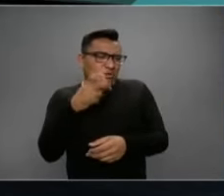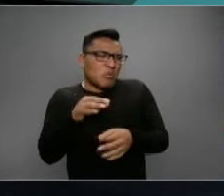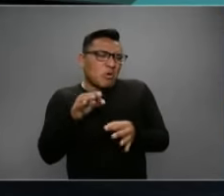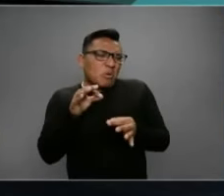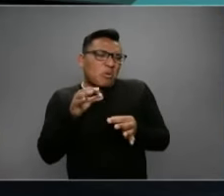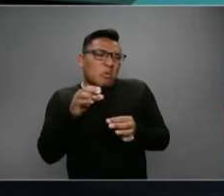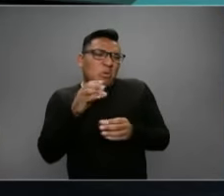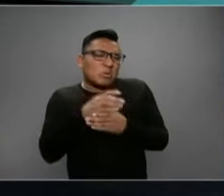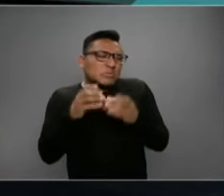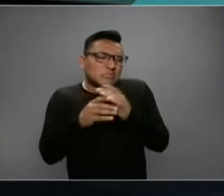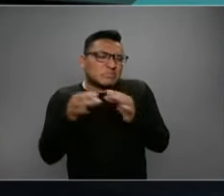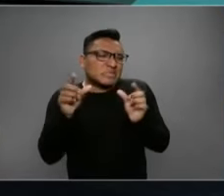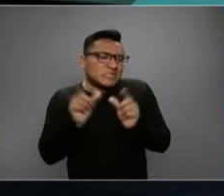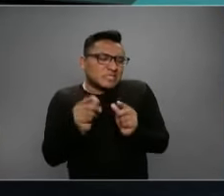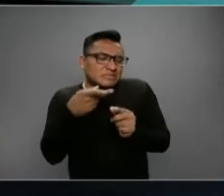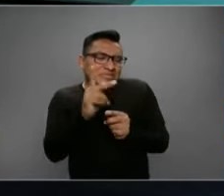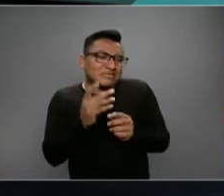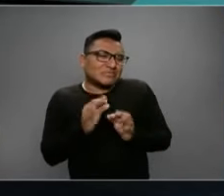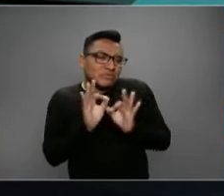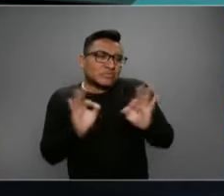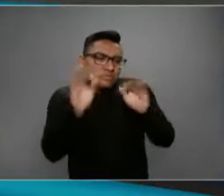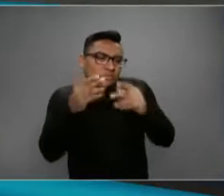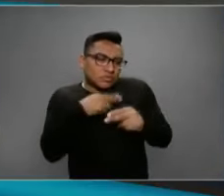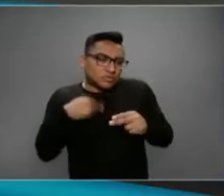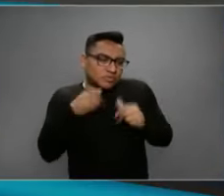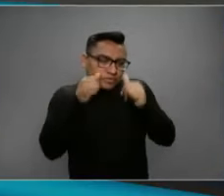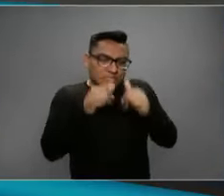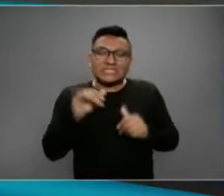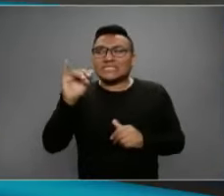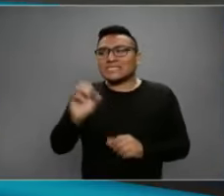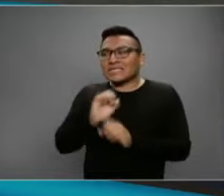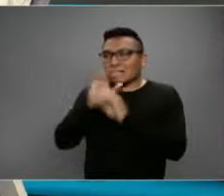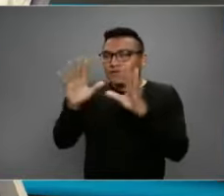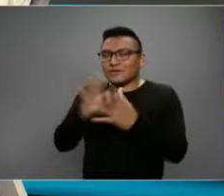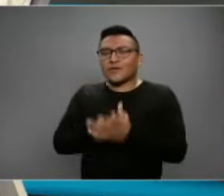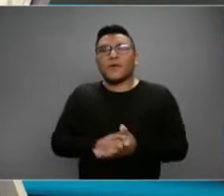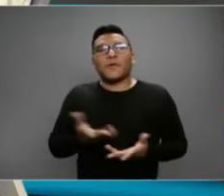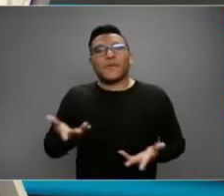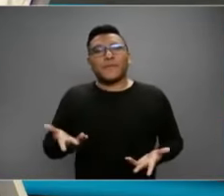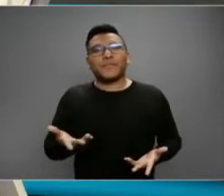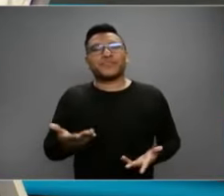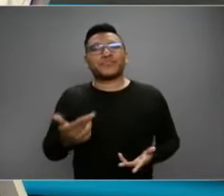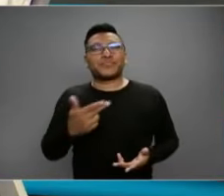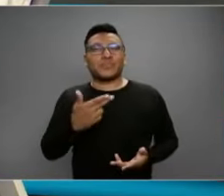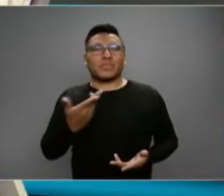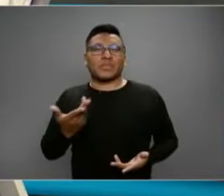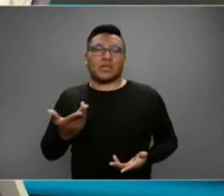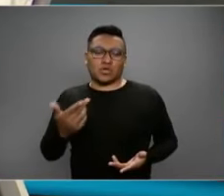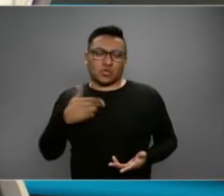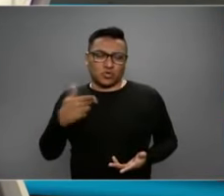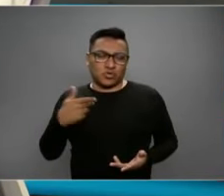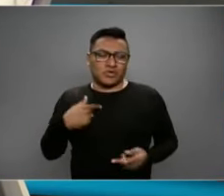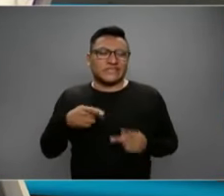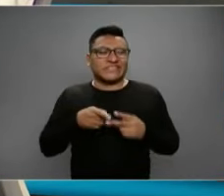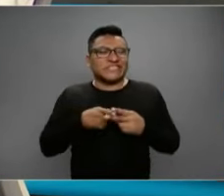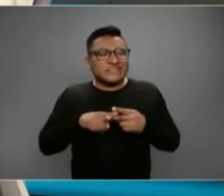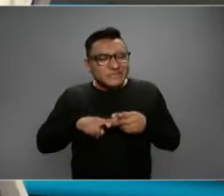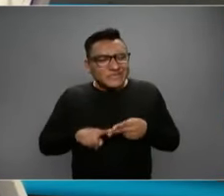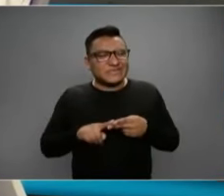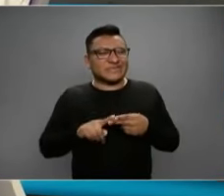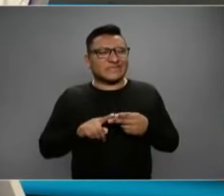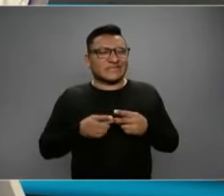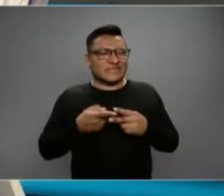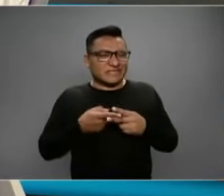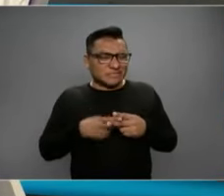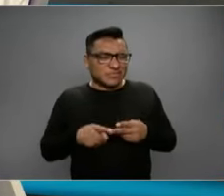Exacto. Pero que es bueno tomar en cuenta. Exactamente. A ver, ¿por qué no empezamos ahora sí que por el principio? Bien. Y